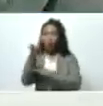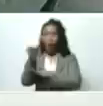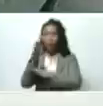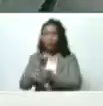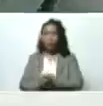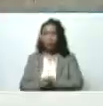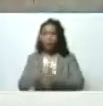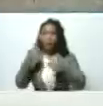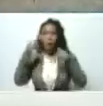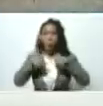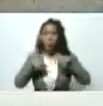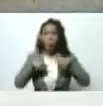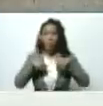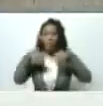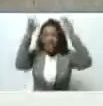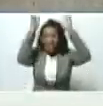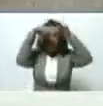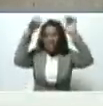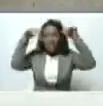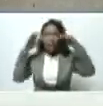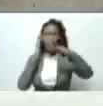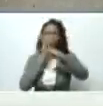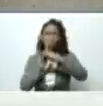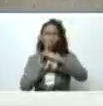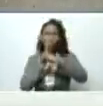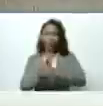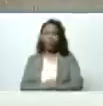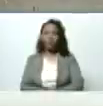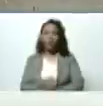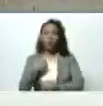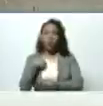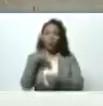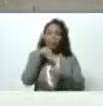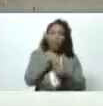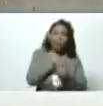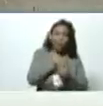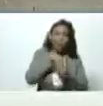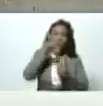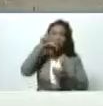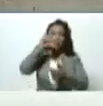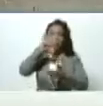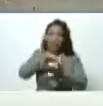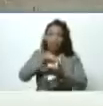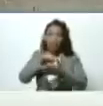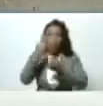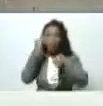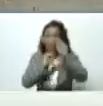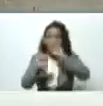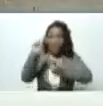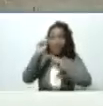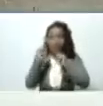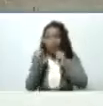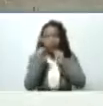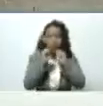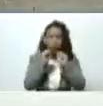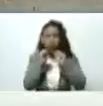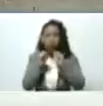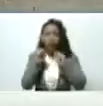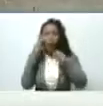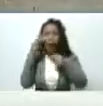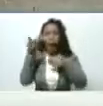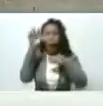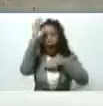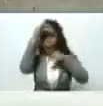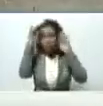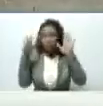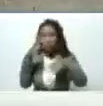oír palo de agua el chaparrón no los impidió tuve que meterme en mi centro de combate para bueno estar pendiente